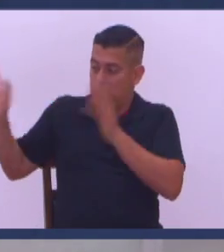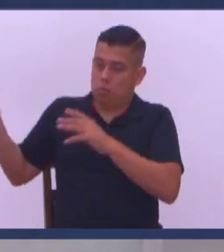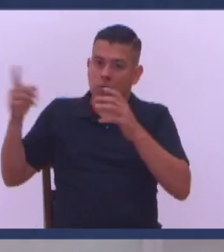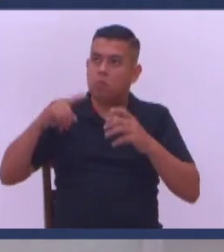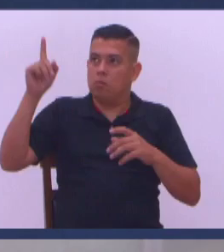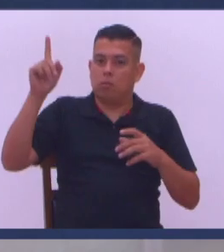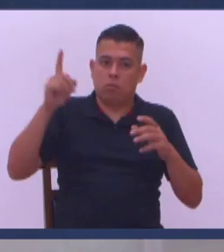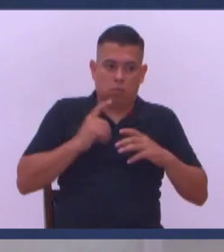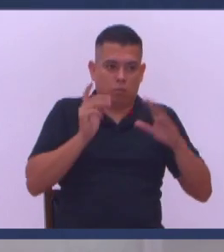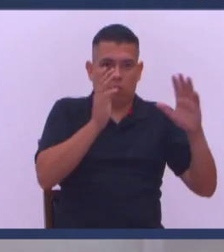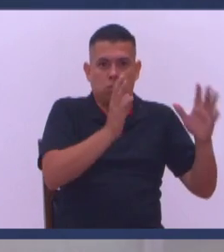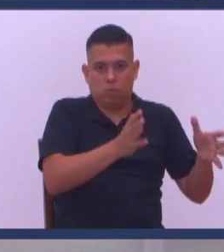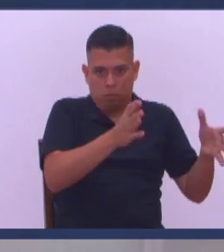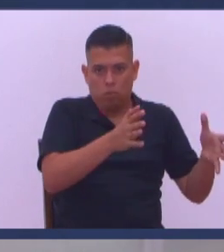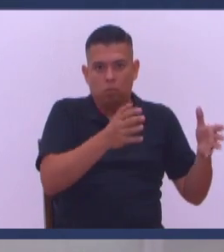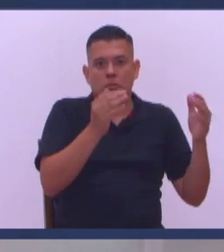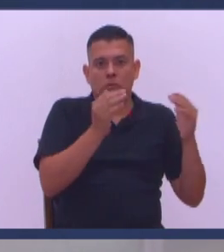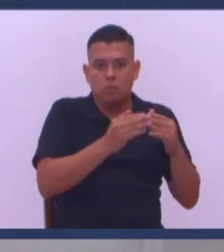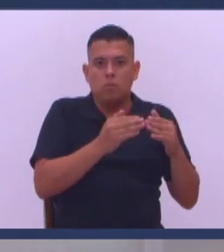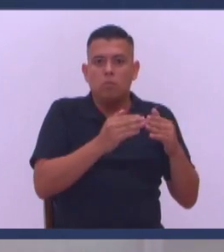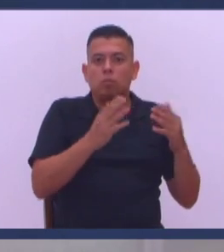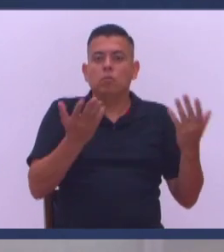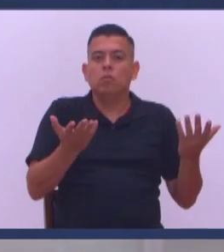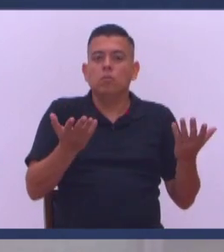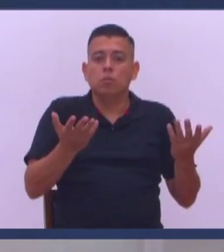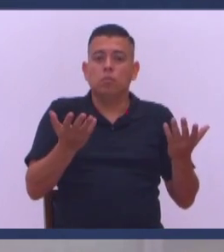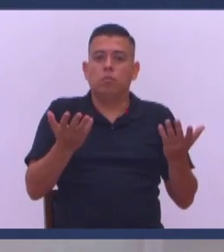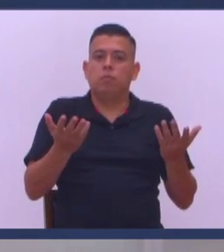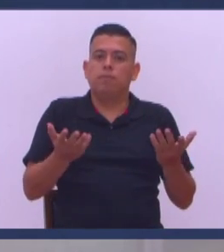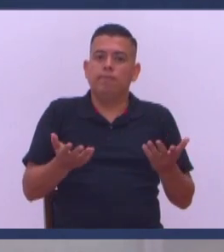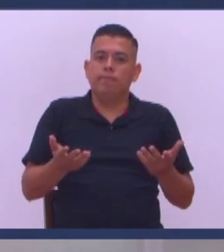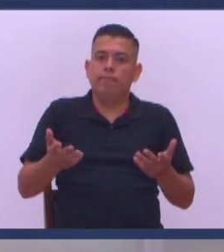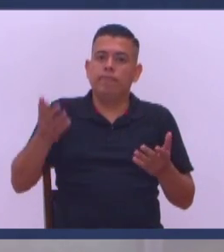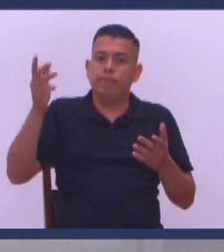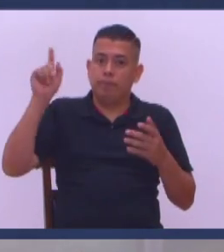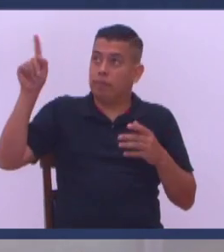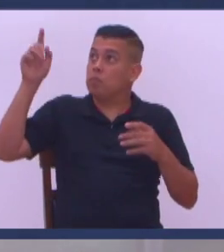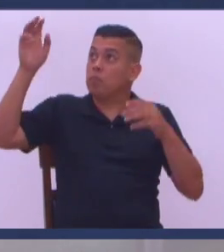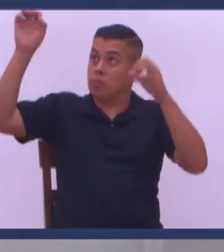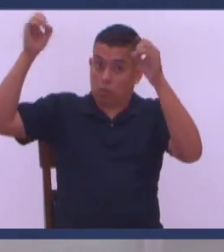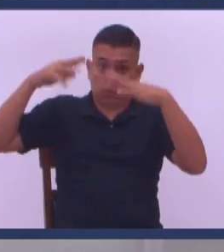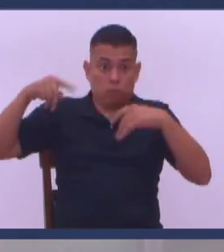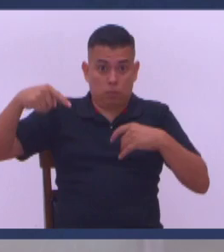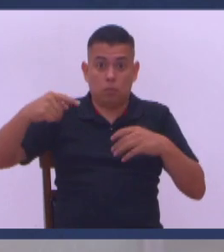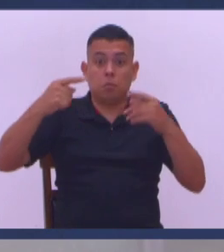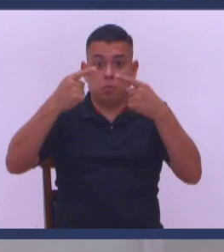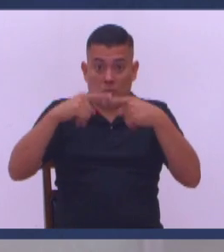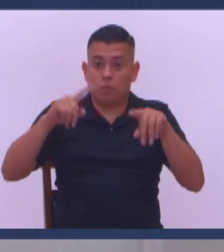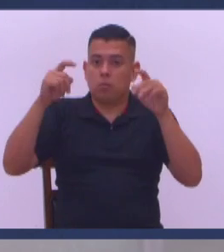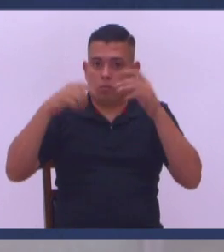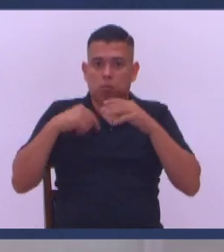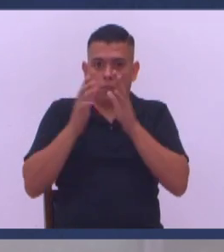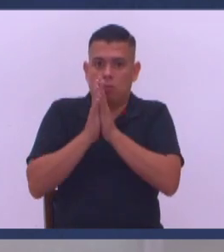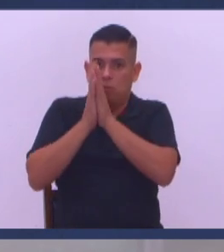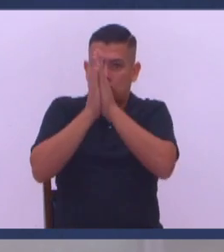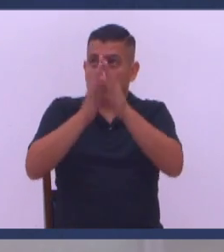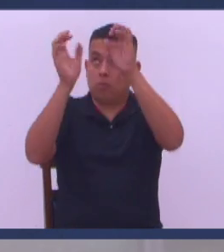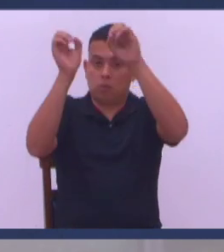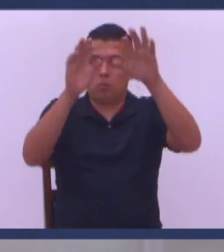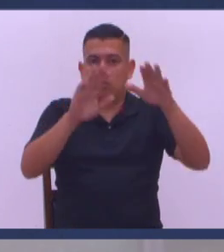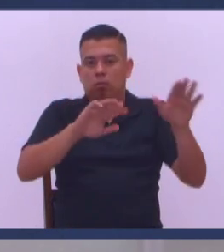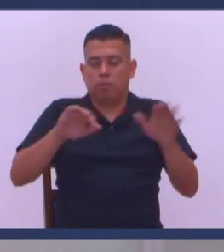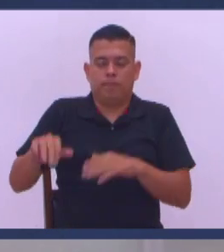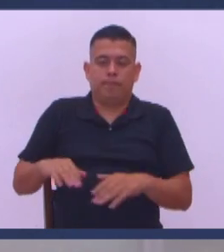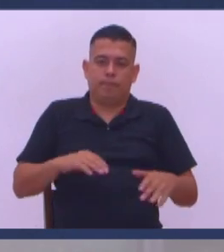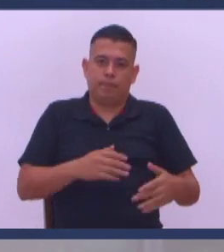Entonces el favor de Dios Está Pero no siempre Está conmigo ¿Alguien entiende Esto que le estoy diciendo hoy? Uno de mis hijos Escogió